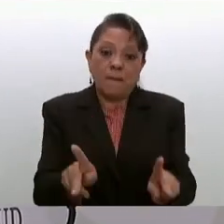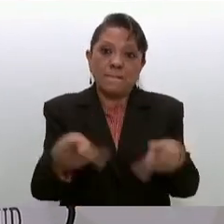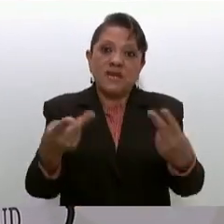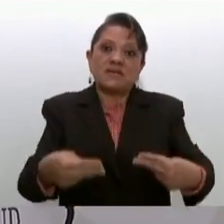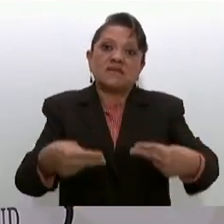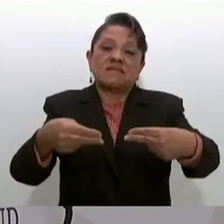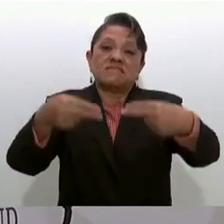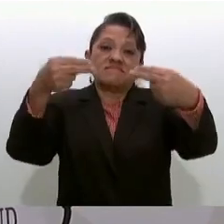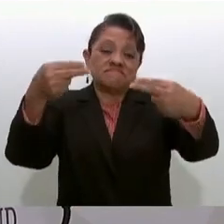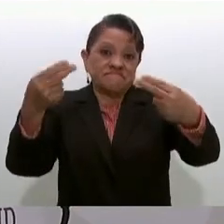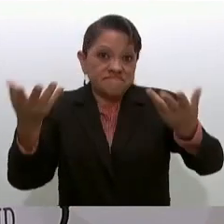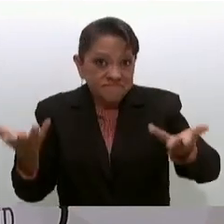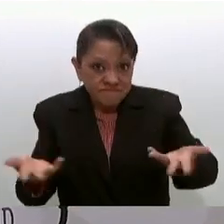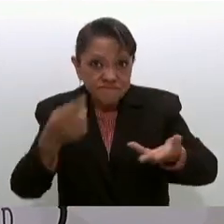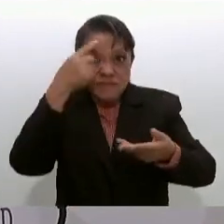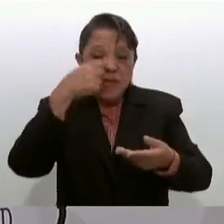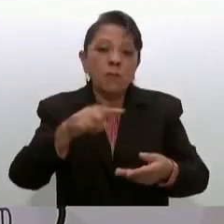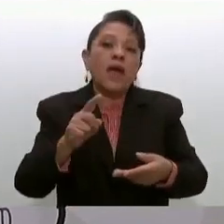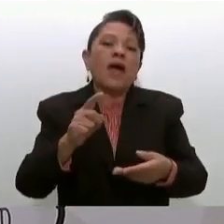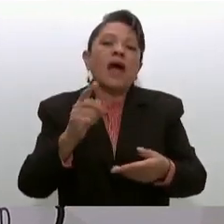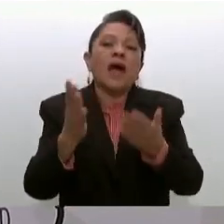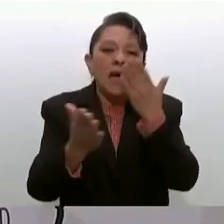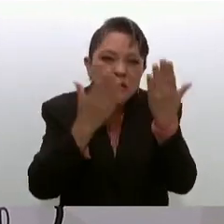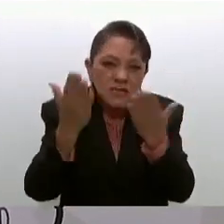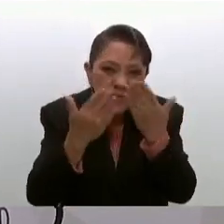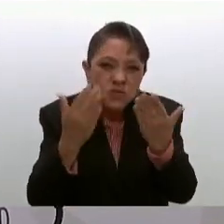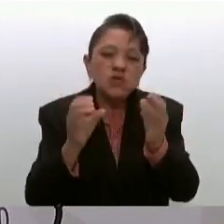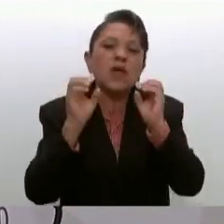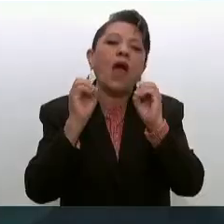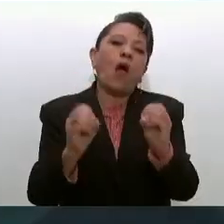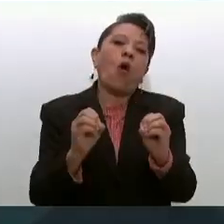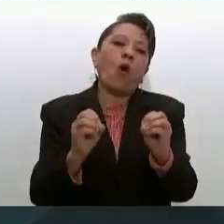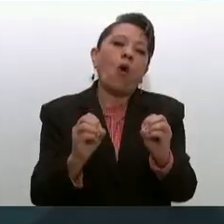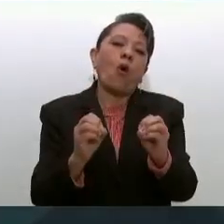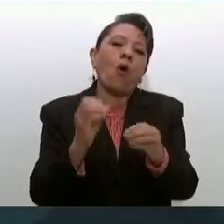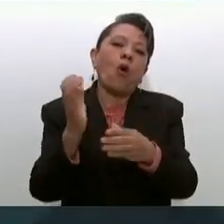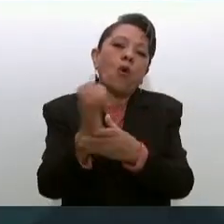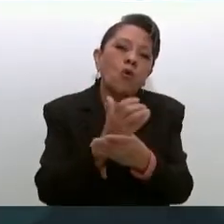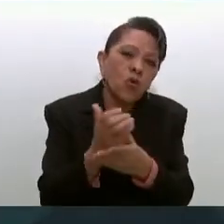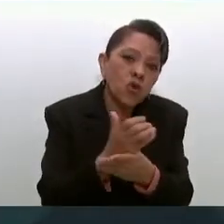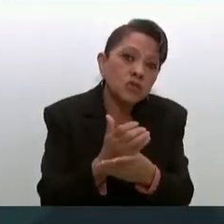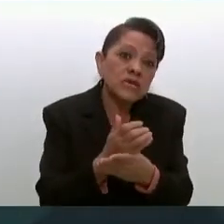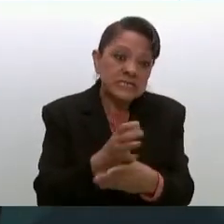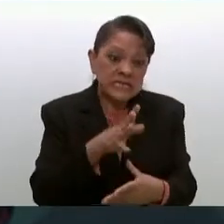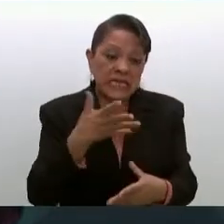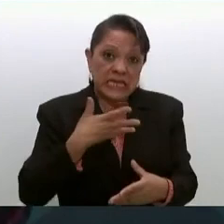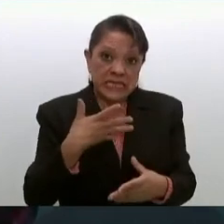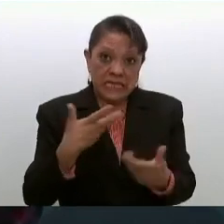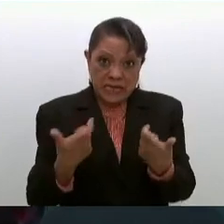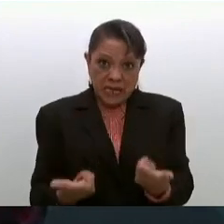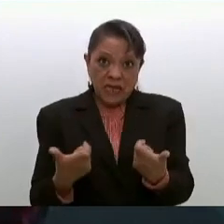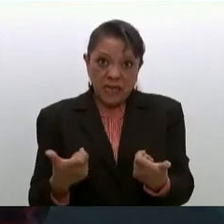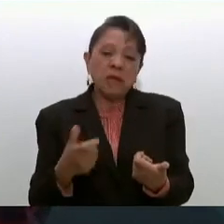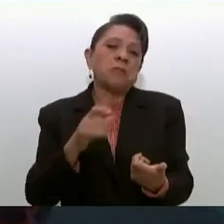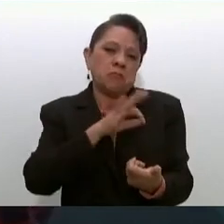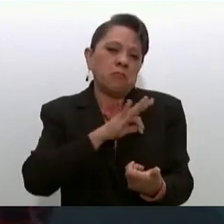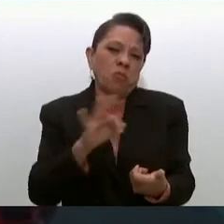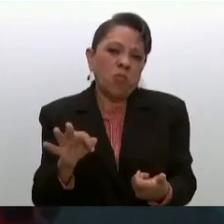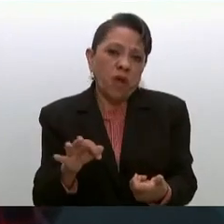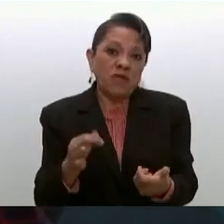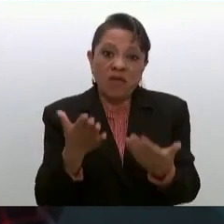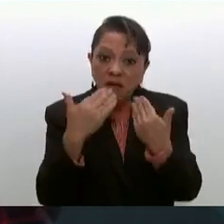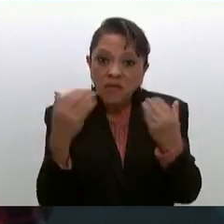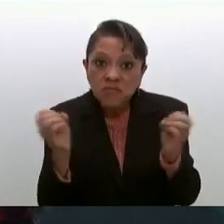estudiara o se curara se atendiera el que tuviese para pagar ya sea